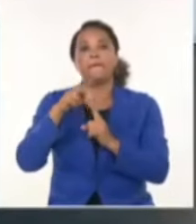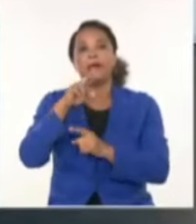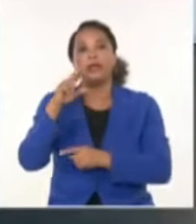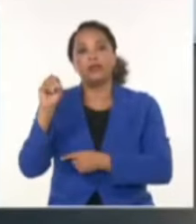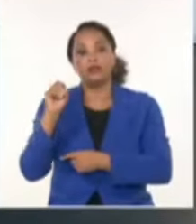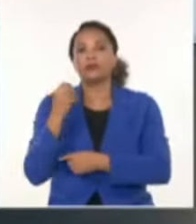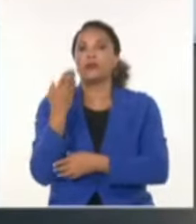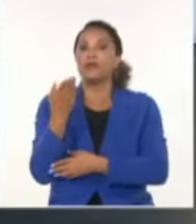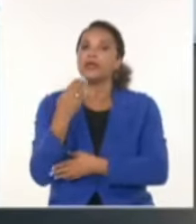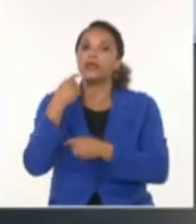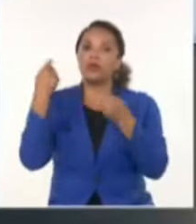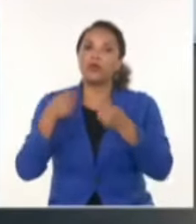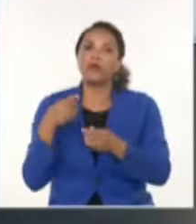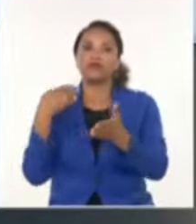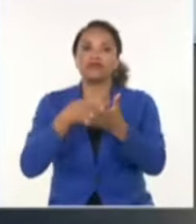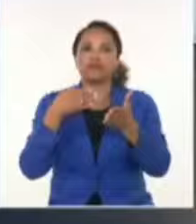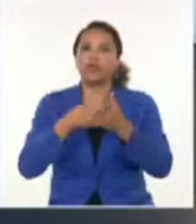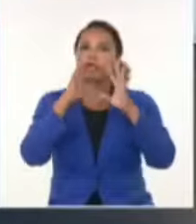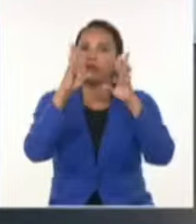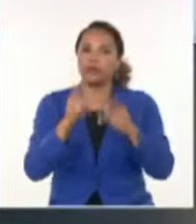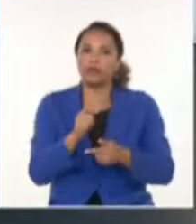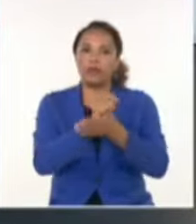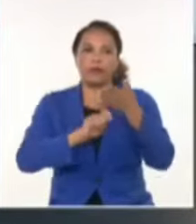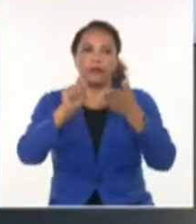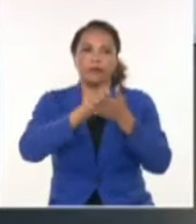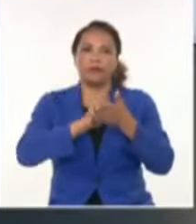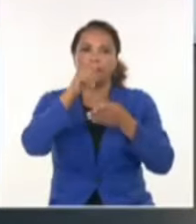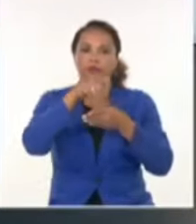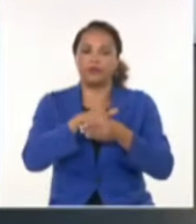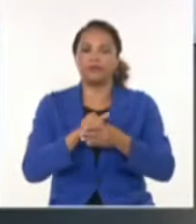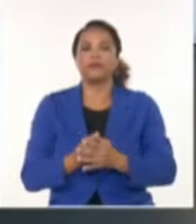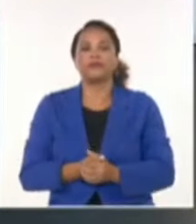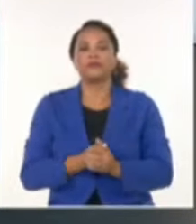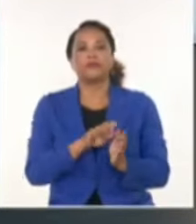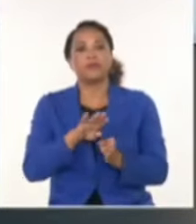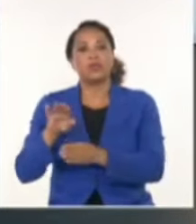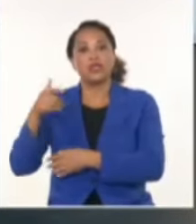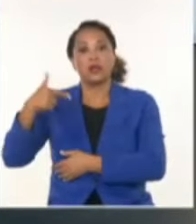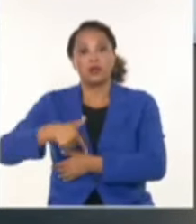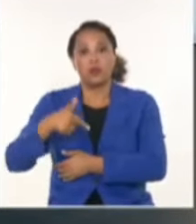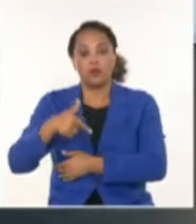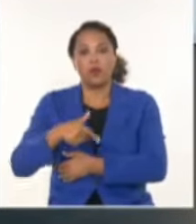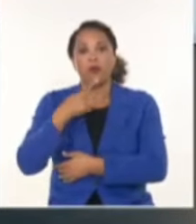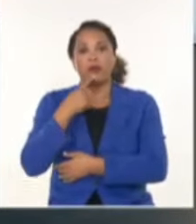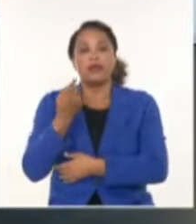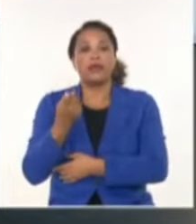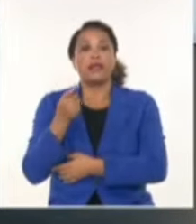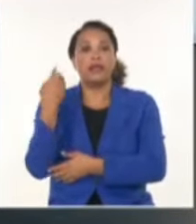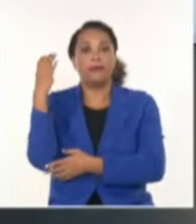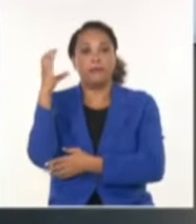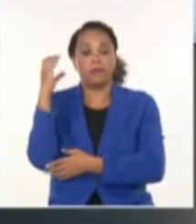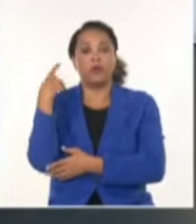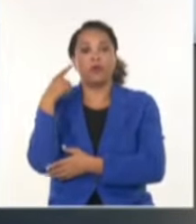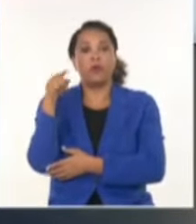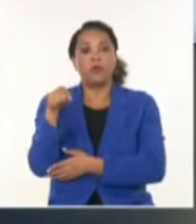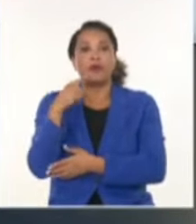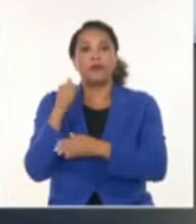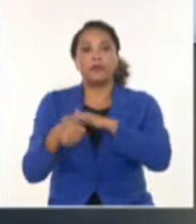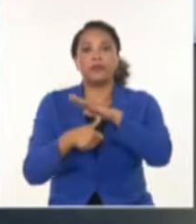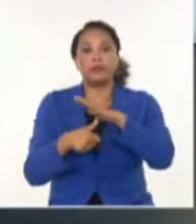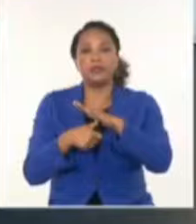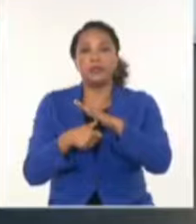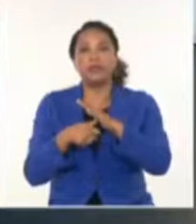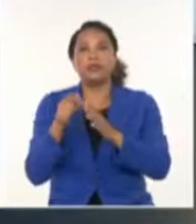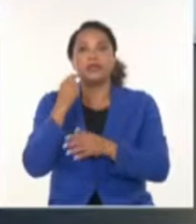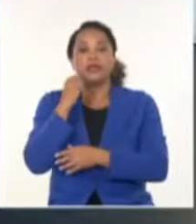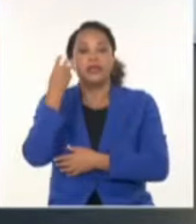injerencia en los resultados de las presidenciales. También este jueves, Petro y sus homólogos de Brasil y México, a iniciativa del propio Andrés Manuel López